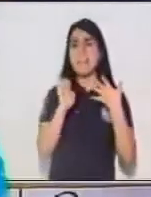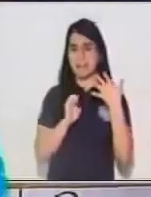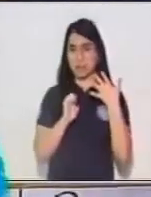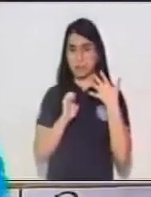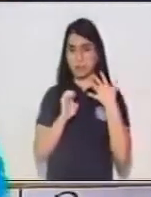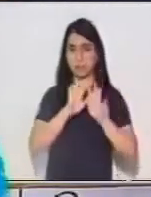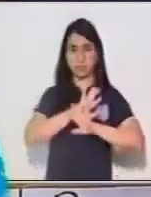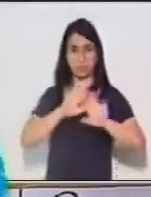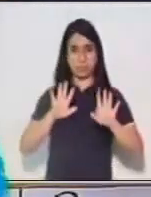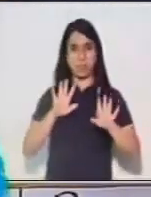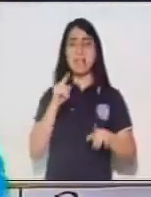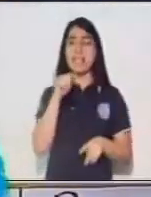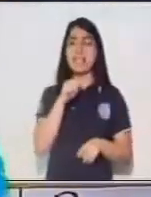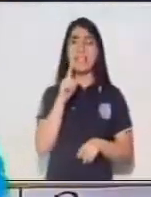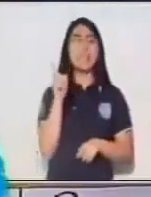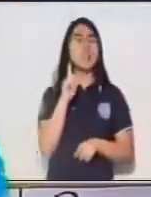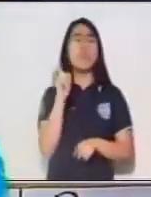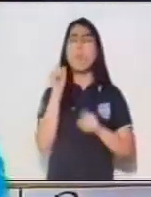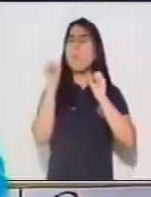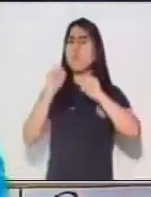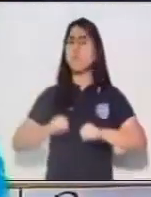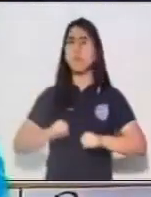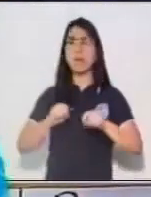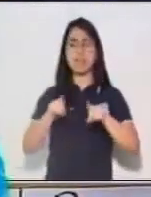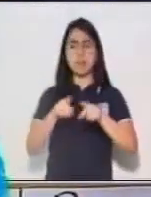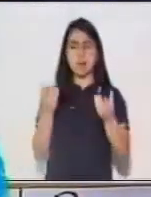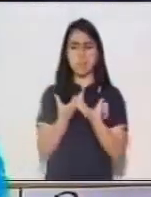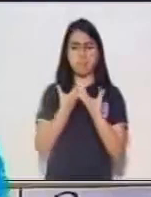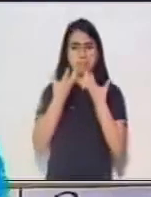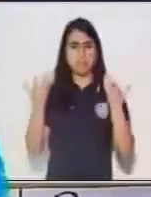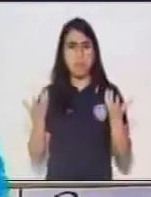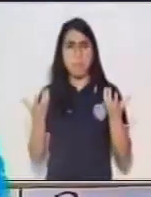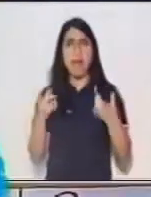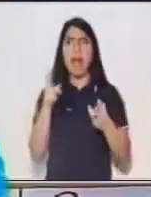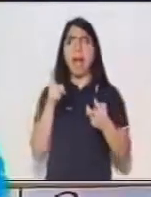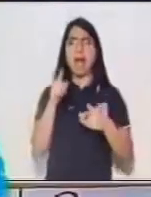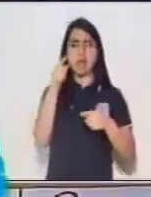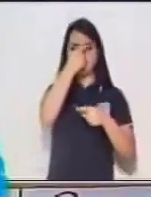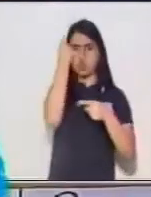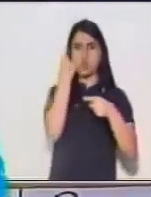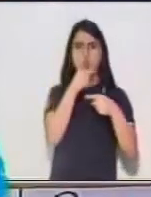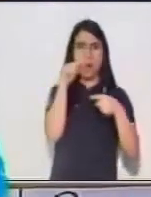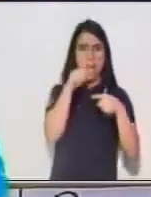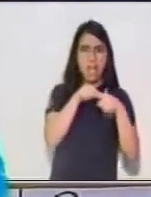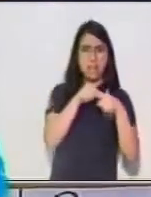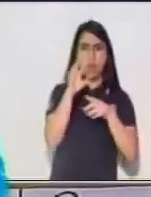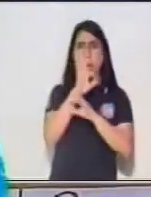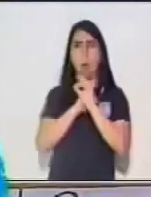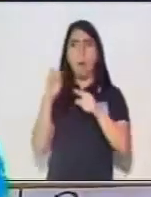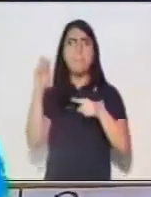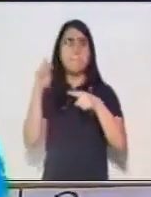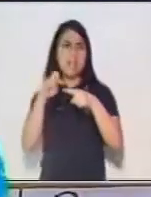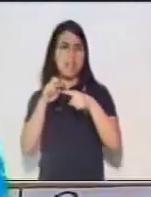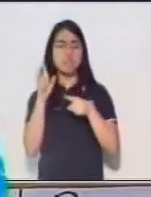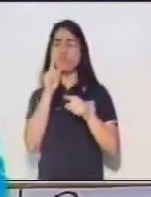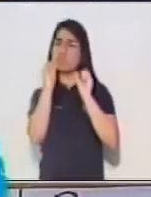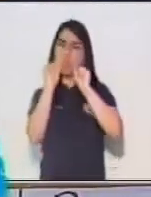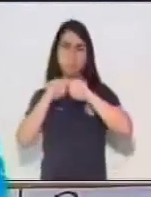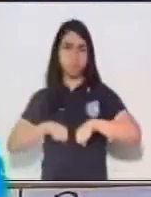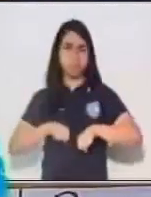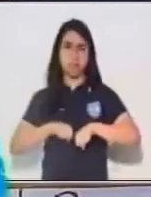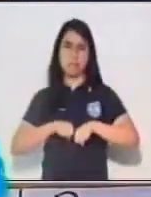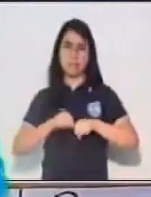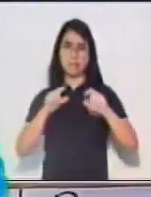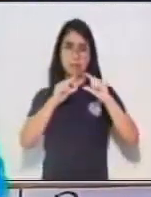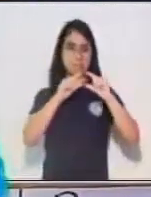no pueden dividirse ni en sujeto ni en predicado. Es decir, que expresan un sentido